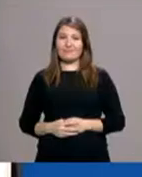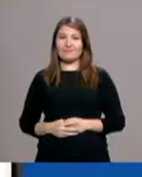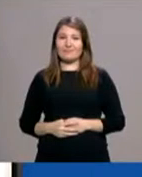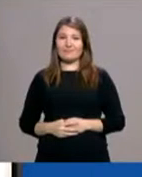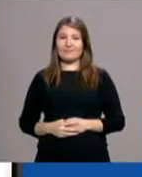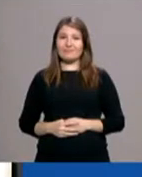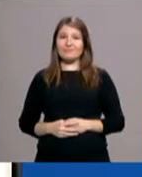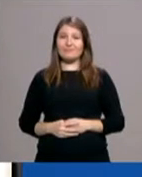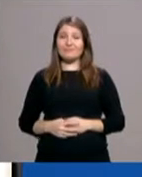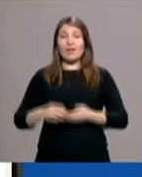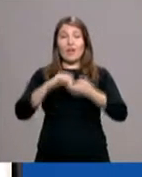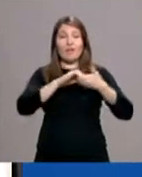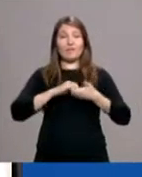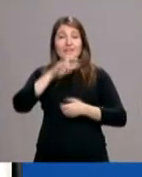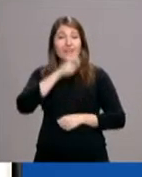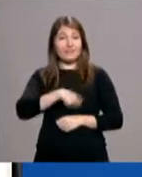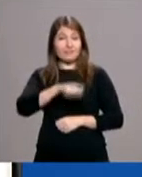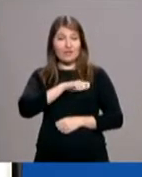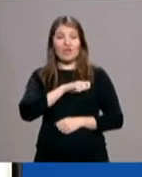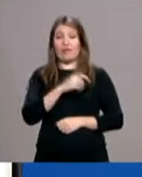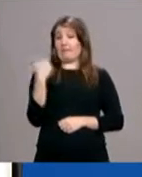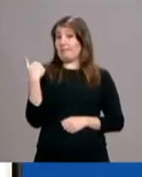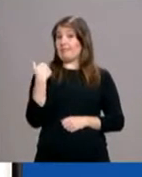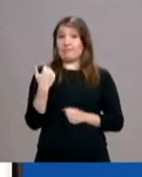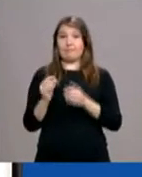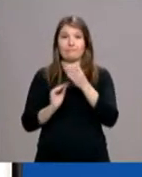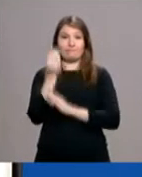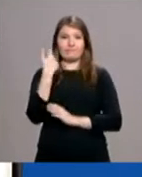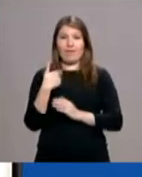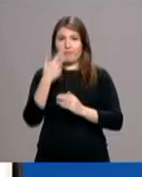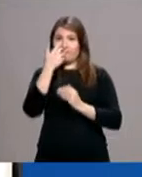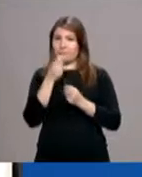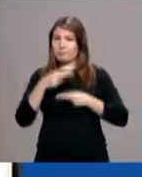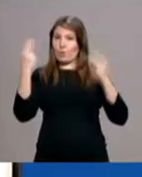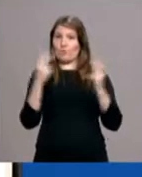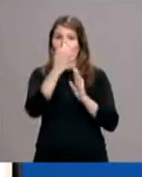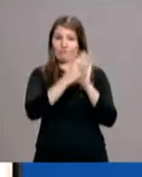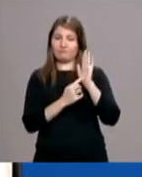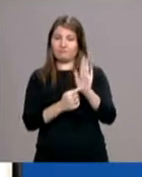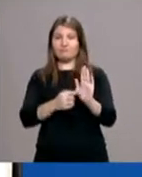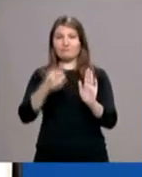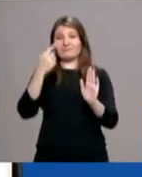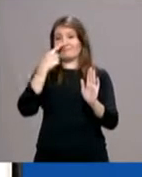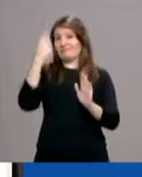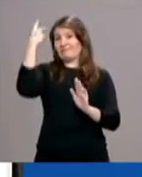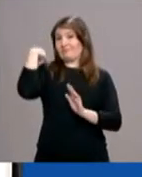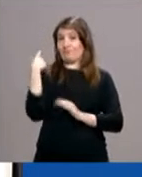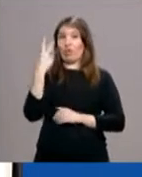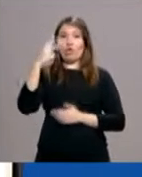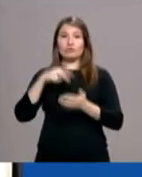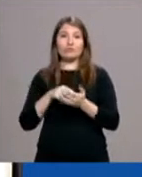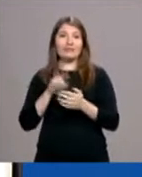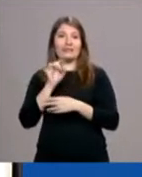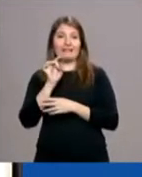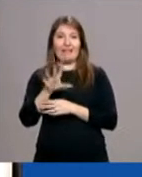Y la Conferencia Episcopal Española acaba de presentar los datos de asignaciones a favor de la Iglesia Católica correspondientes a la campaña de la